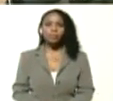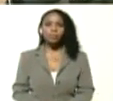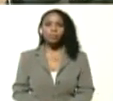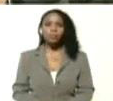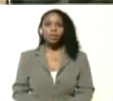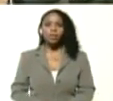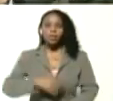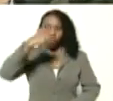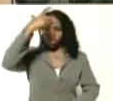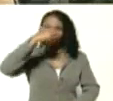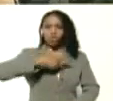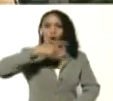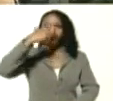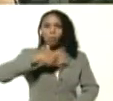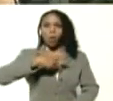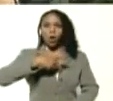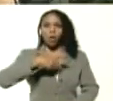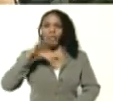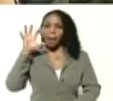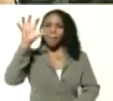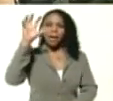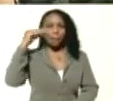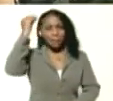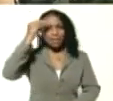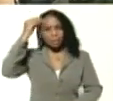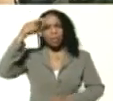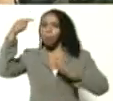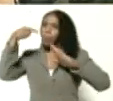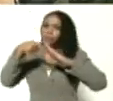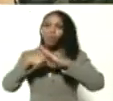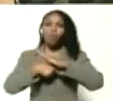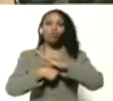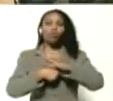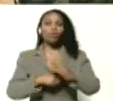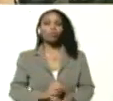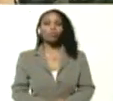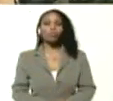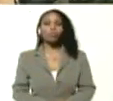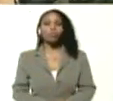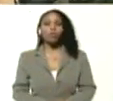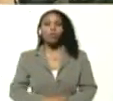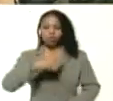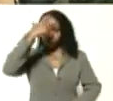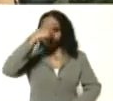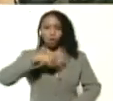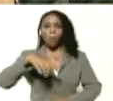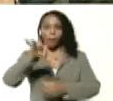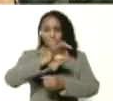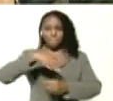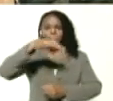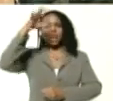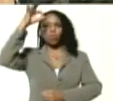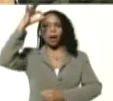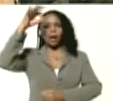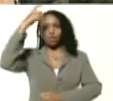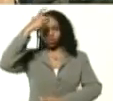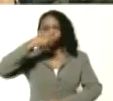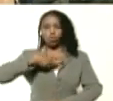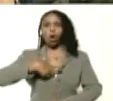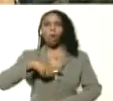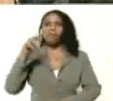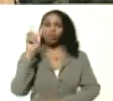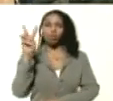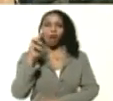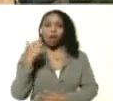somos la calidad de la patria, somos su pensamiento profundo, somos su espiritualidad, somos la venezolanidad,